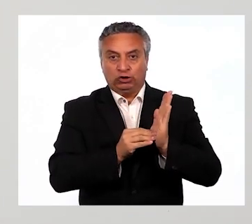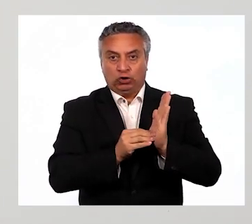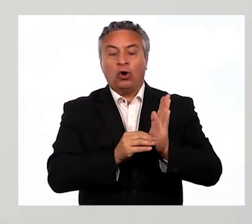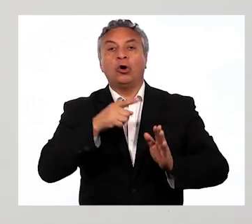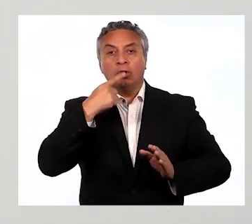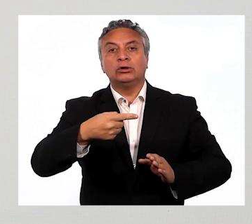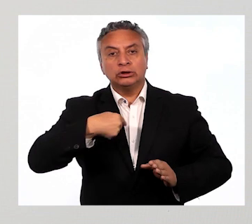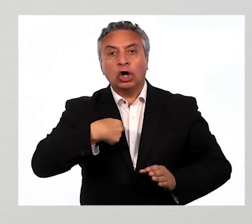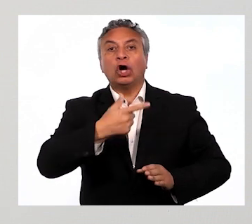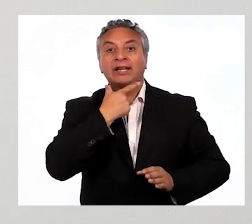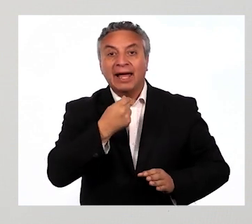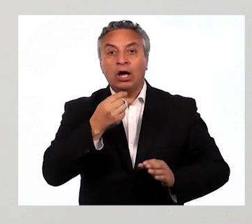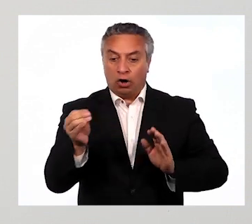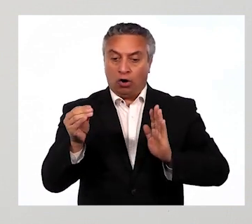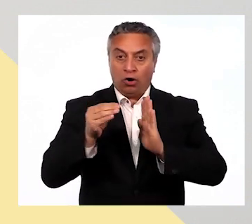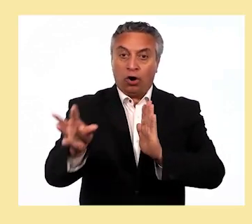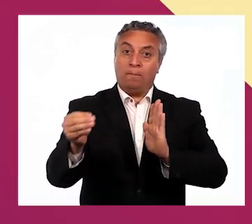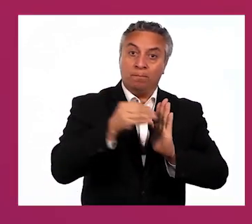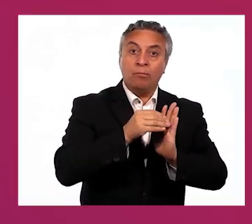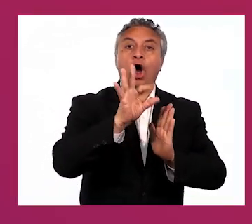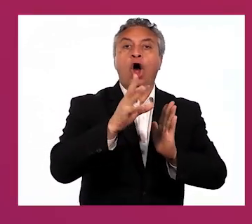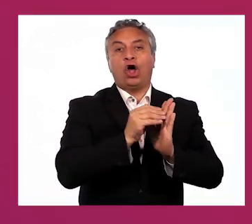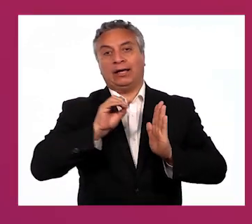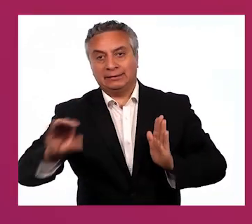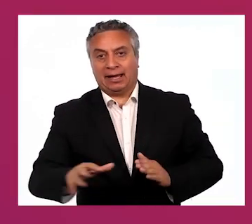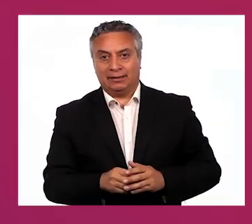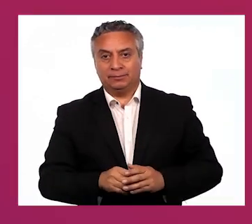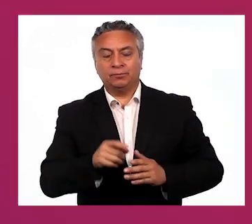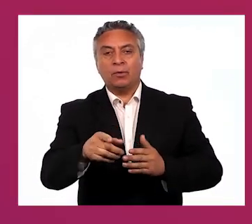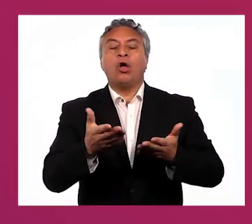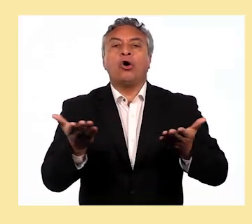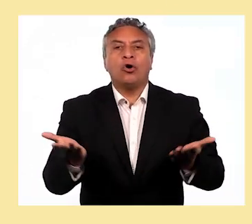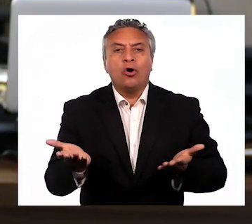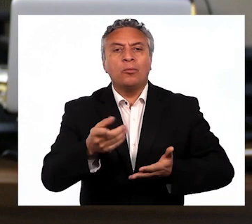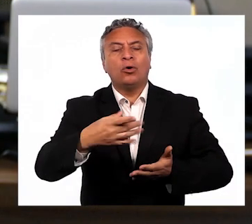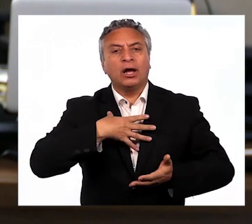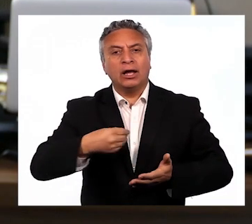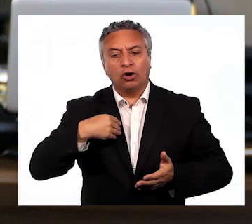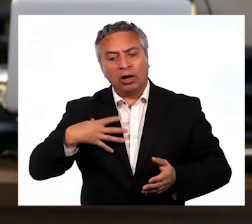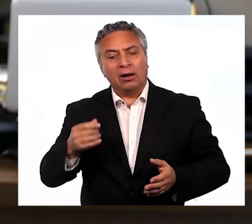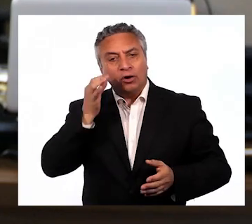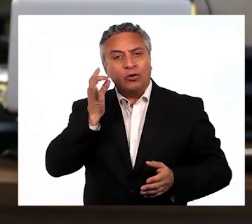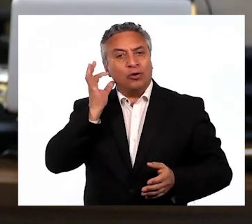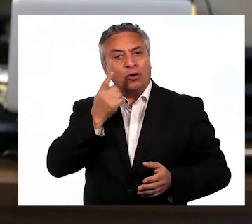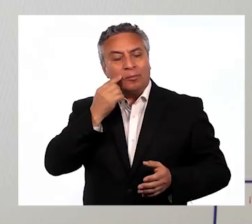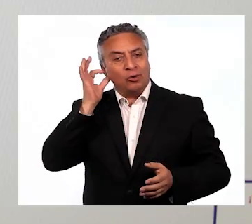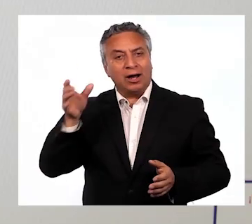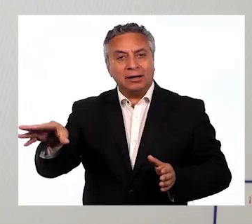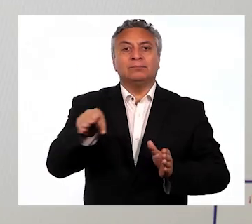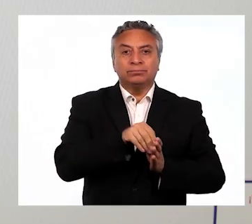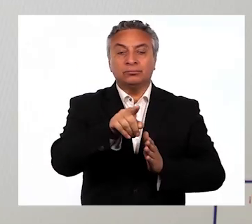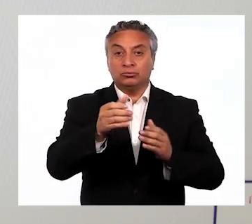pinchar. Quiero agregar o quitar personas de mi hogar. ¿Cómo puedo ingresar a mi hijo o hija? Puedes hacer el trámite de forma online,